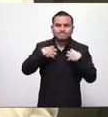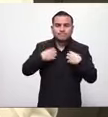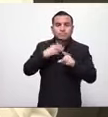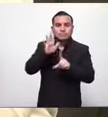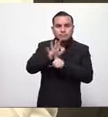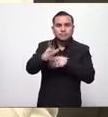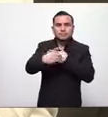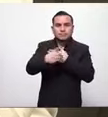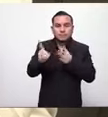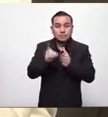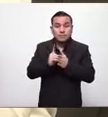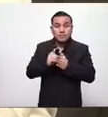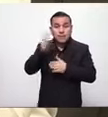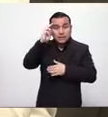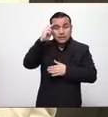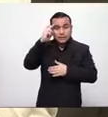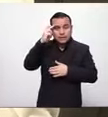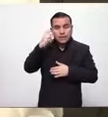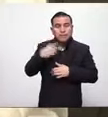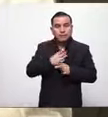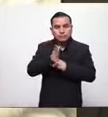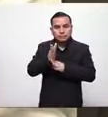de eso se trata esto